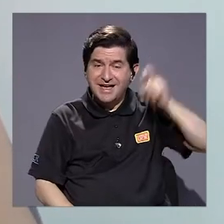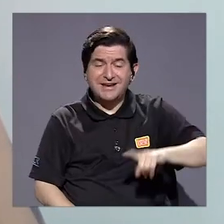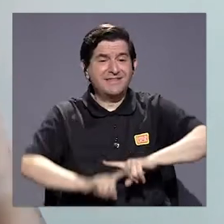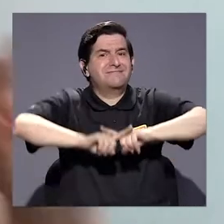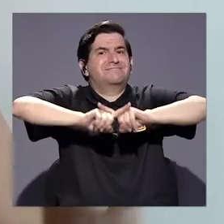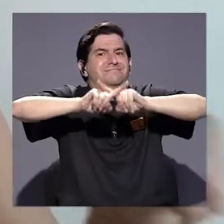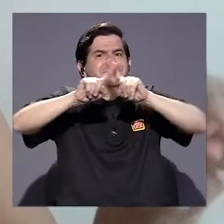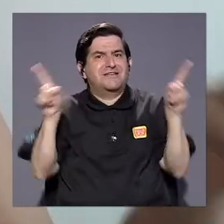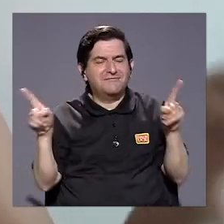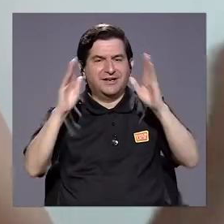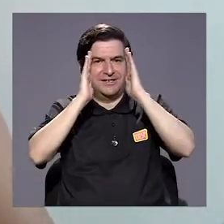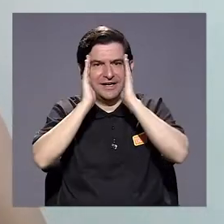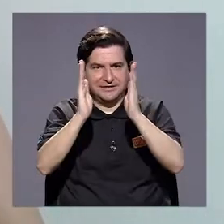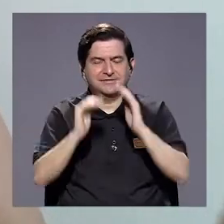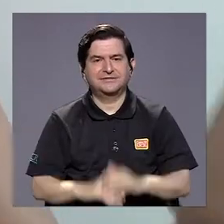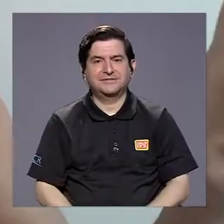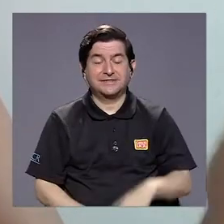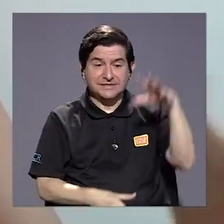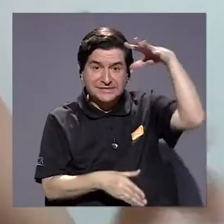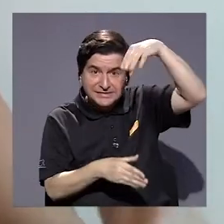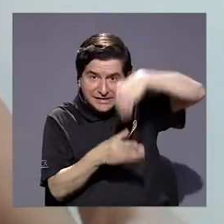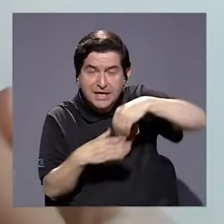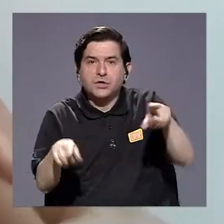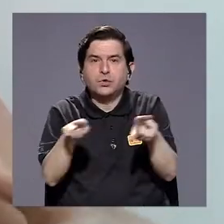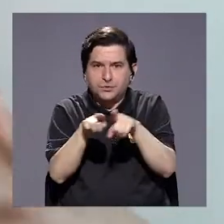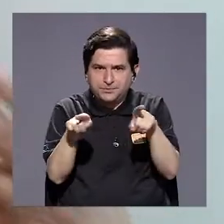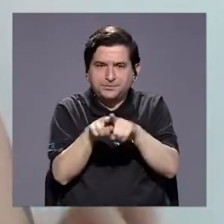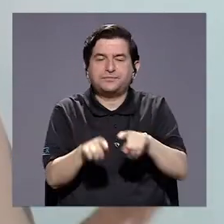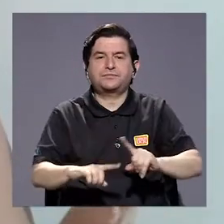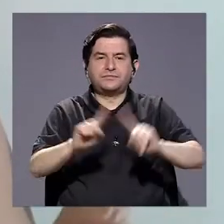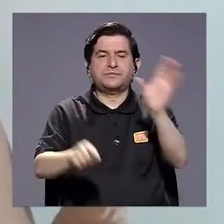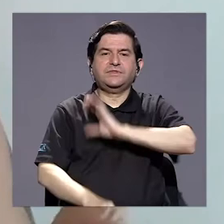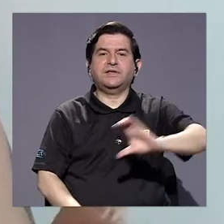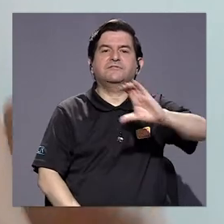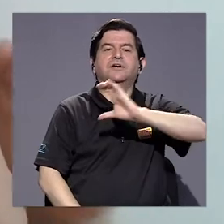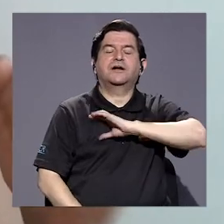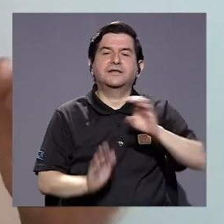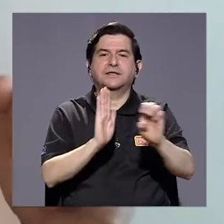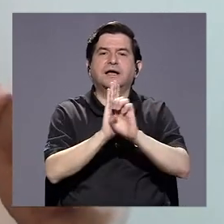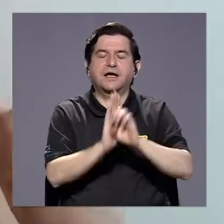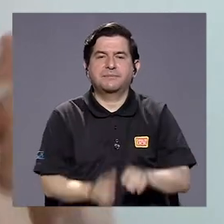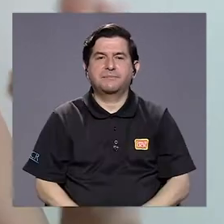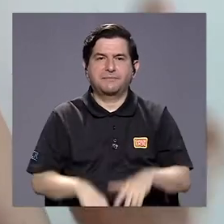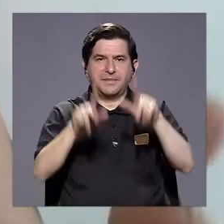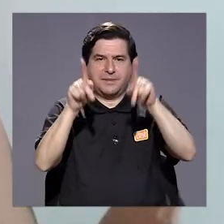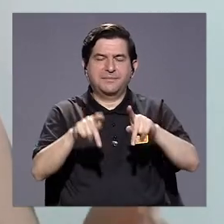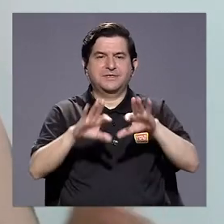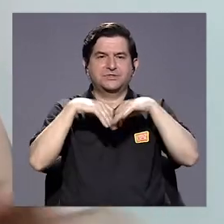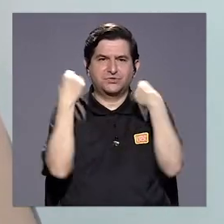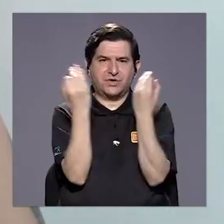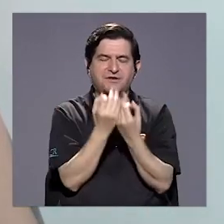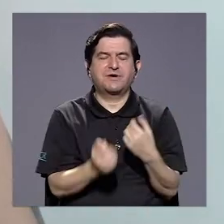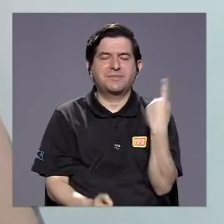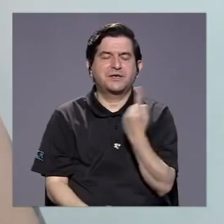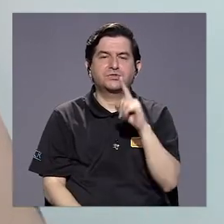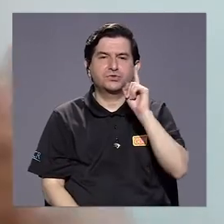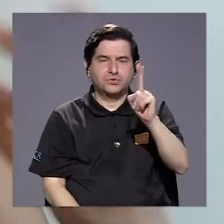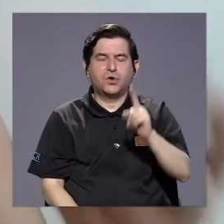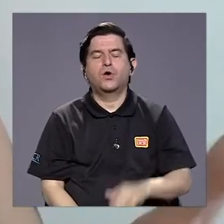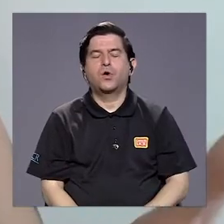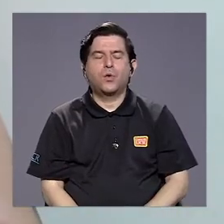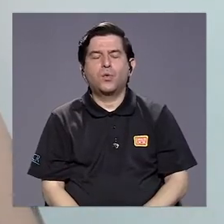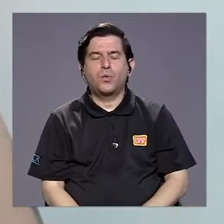necesidades muy diferenciadas que atender. Y dentro de ellas también por otras características. Por ejemplo, quienes son familias o